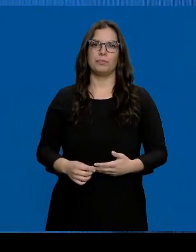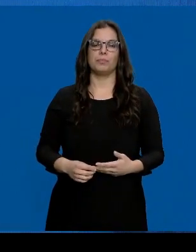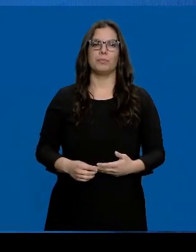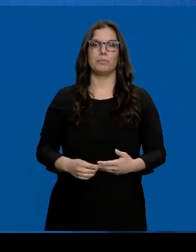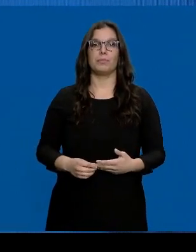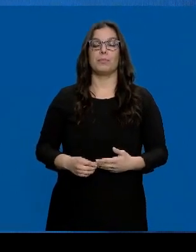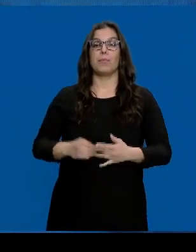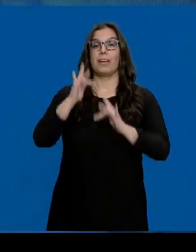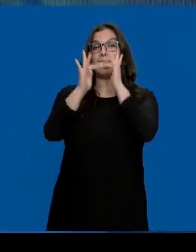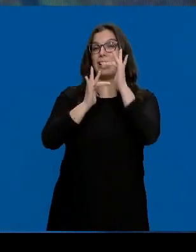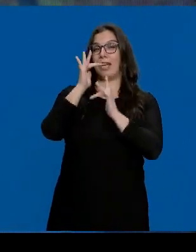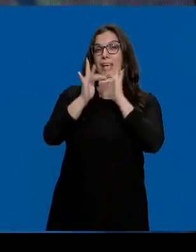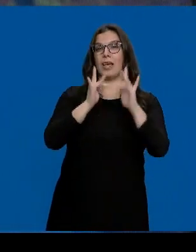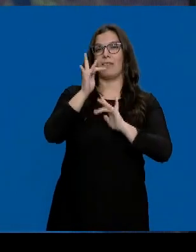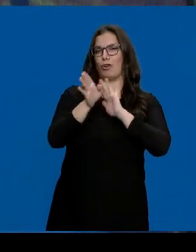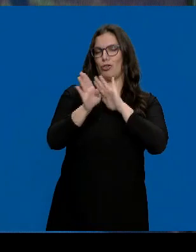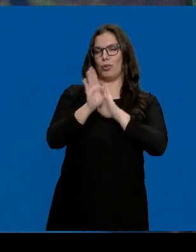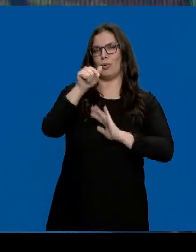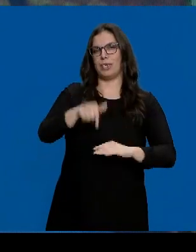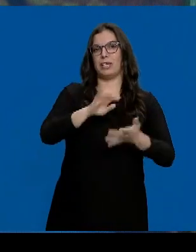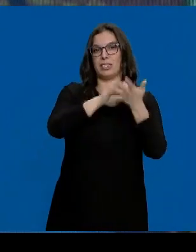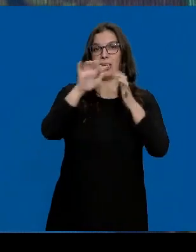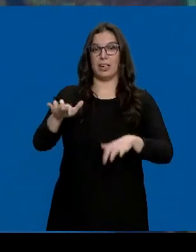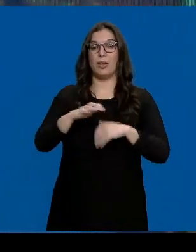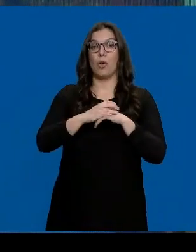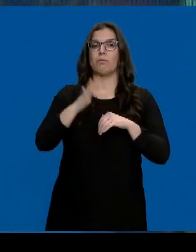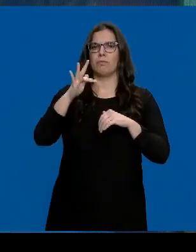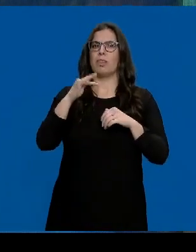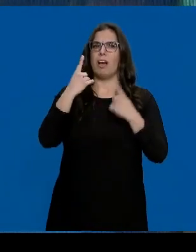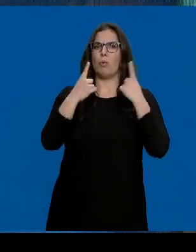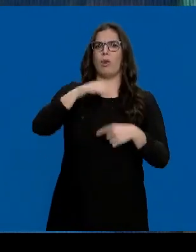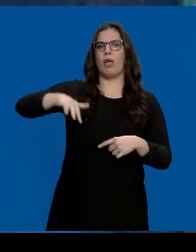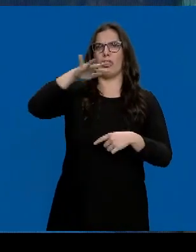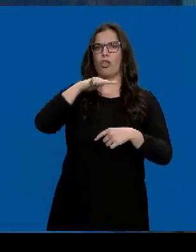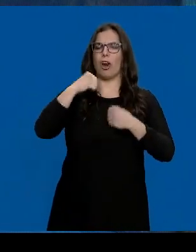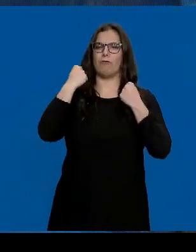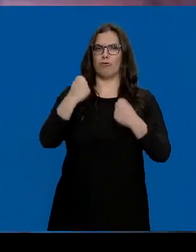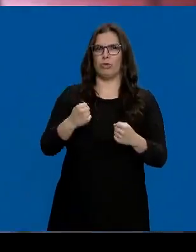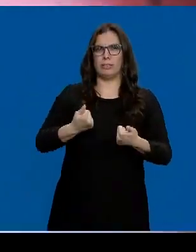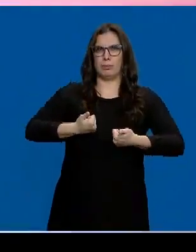La niebla se resiste a dejarnos en Castilla y León. Es más, se intensifica en algunas zonas del interior.